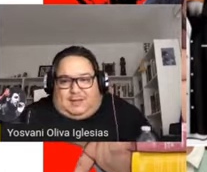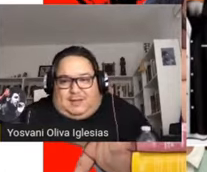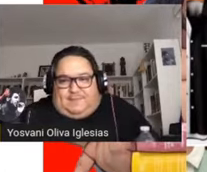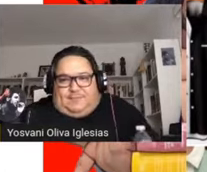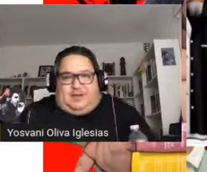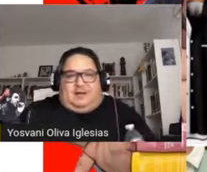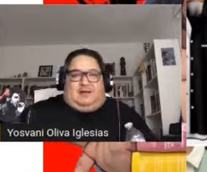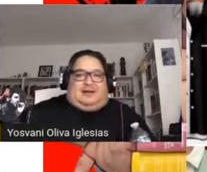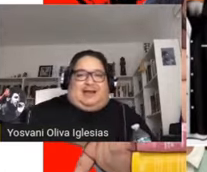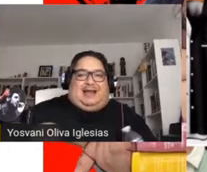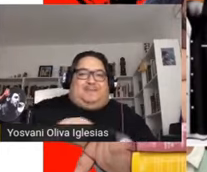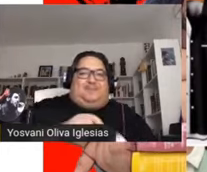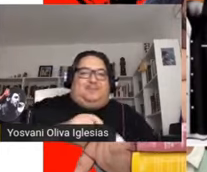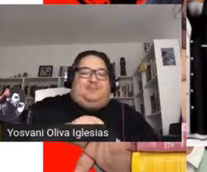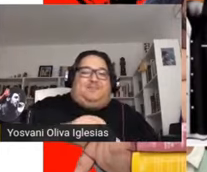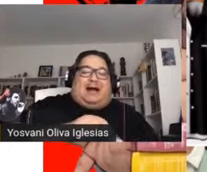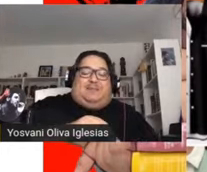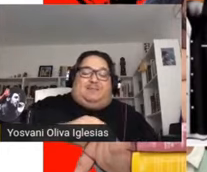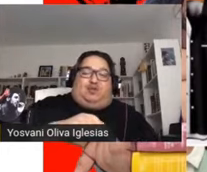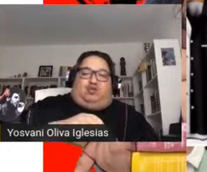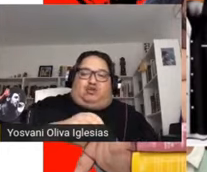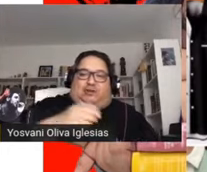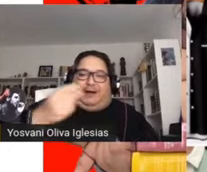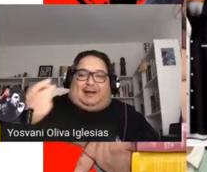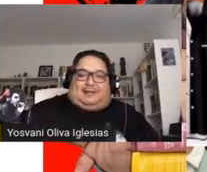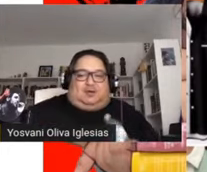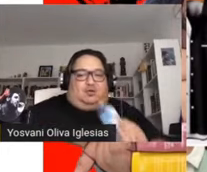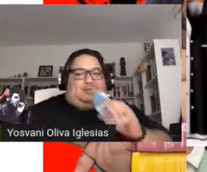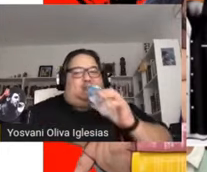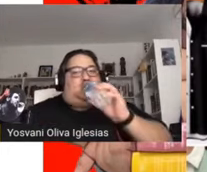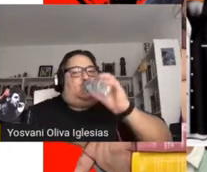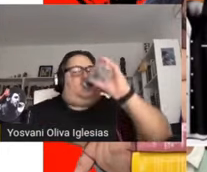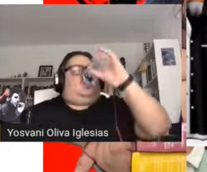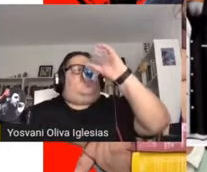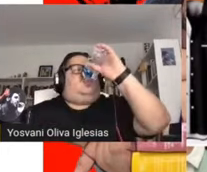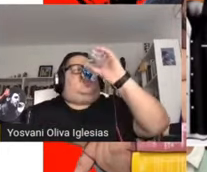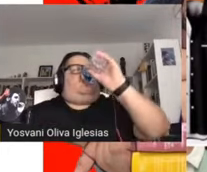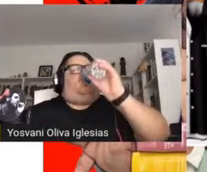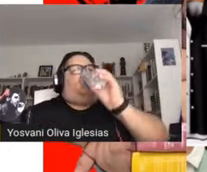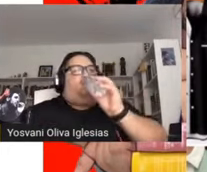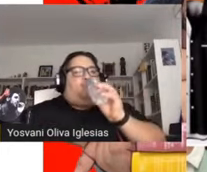ya vemos desde que va por donde va el artículo este.